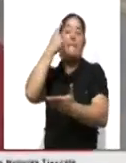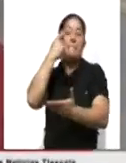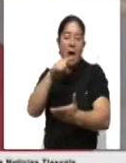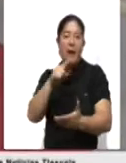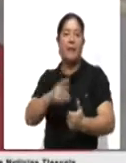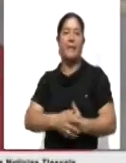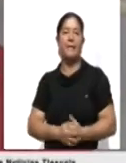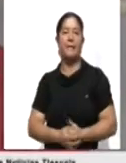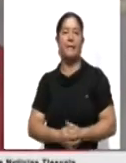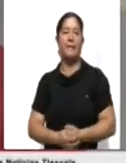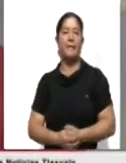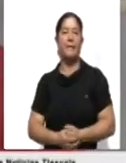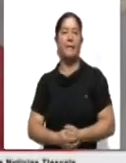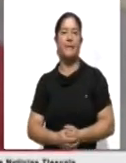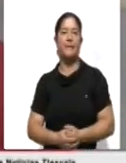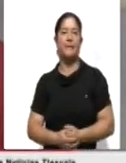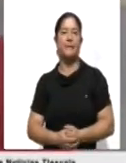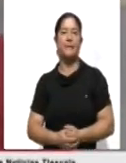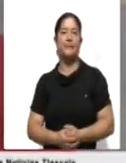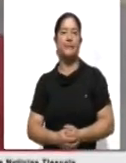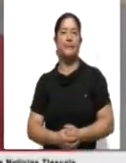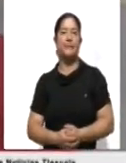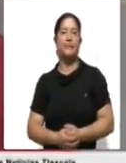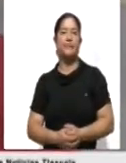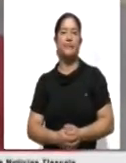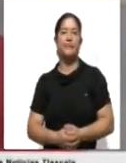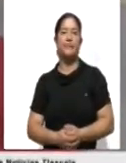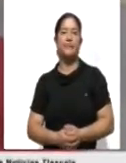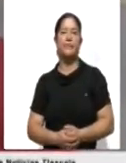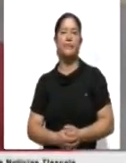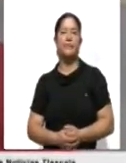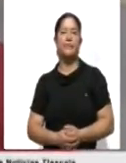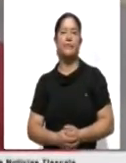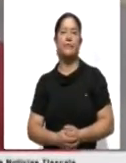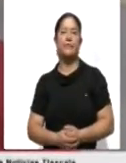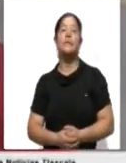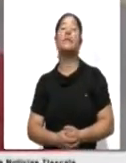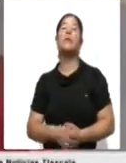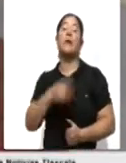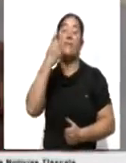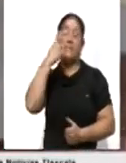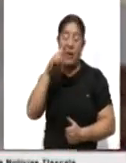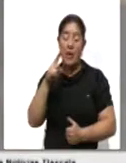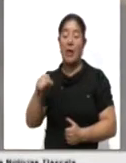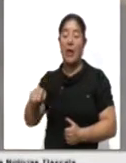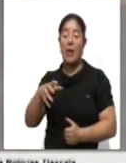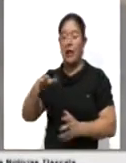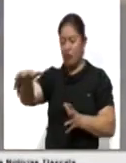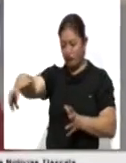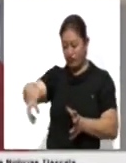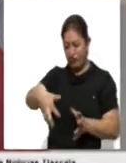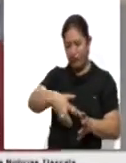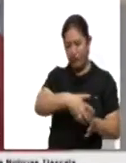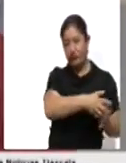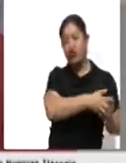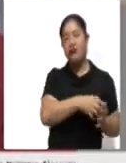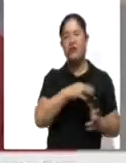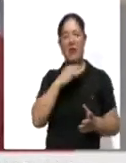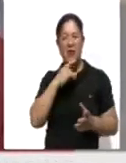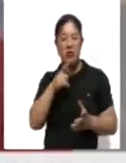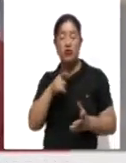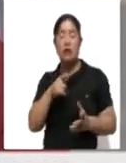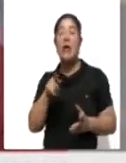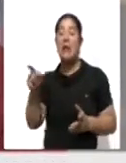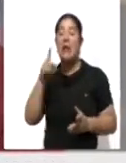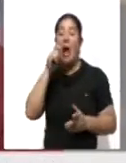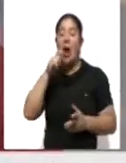desborde o pueda prohibir el cauce del agua. Entonces, en este caso, ahí es donde